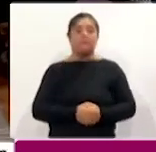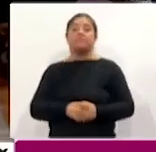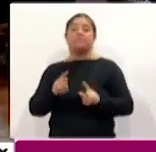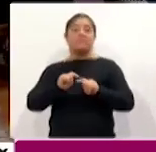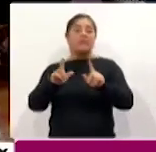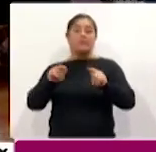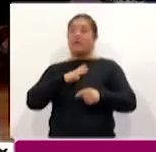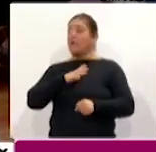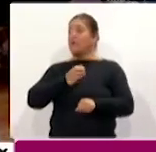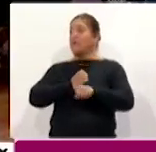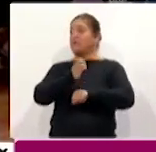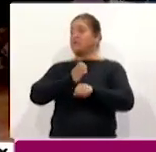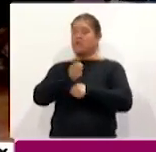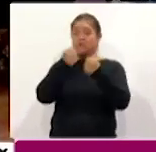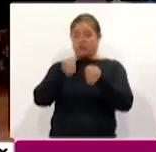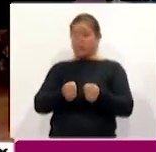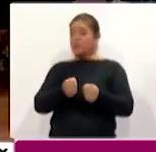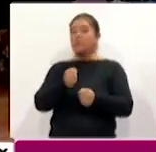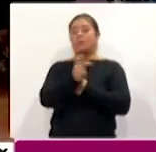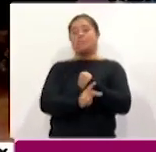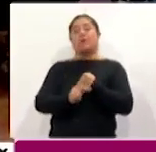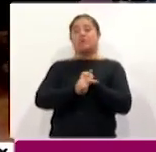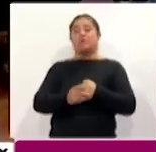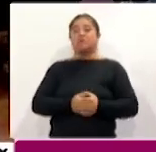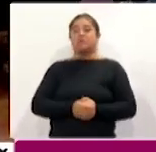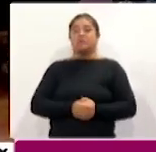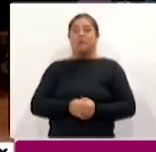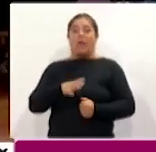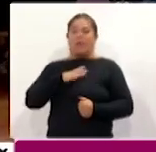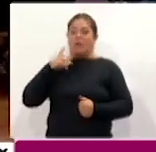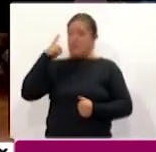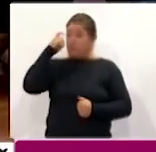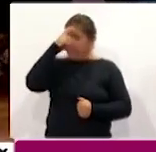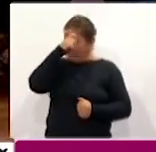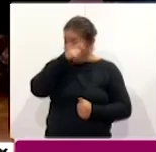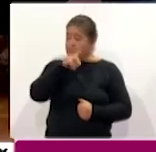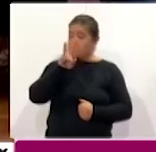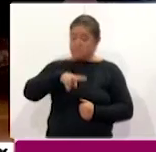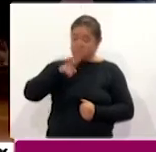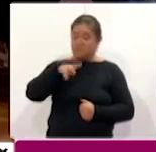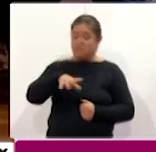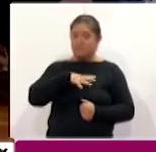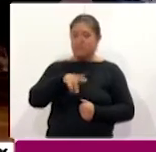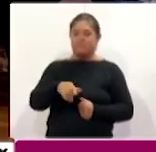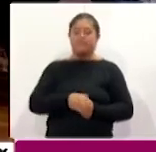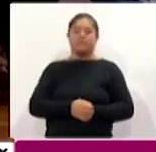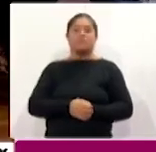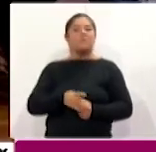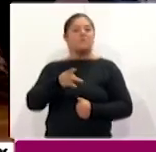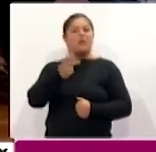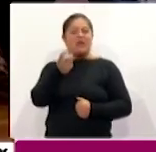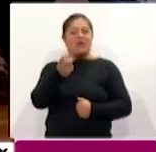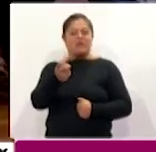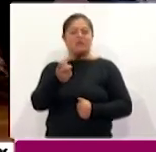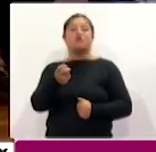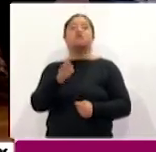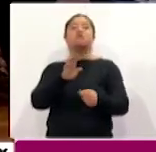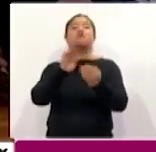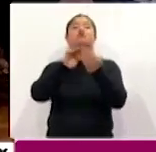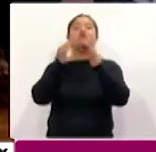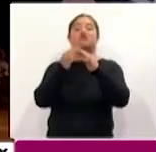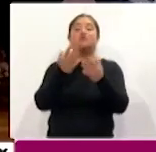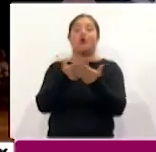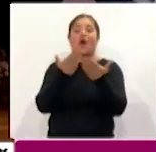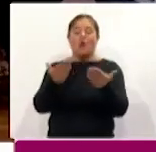estado más seguro del país, ha costado mucho mantener esto, y esto ha logrado que hoy tenemos 29